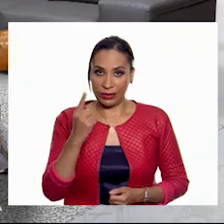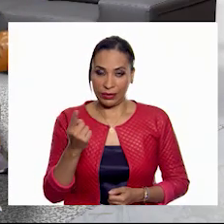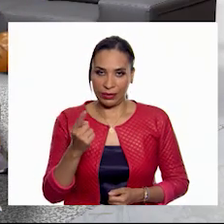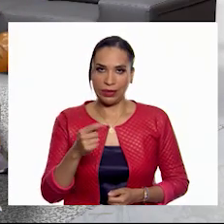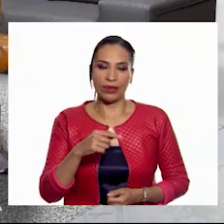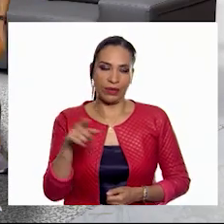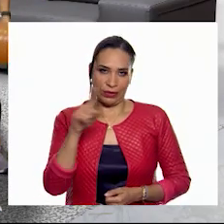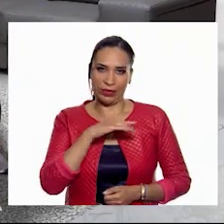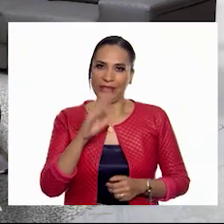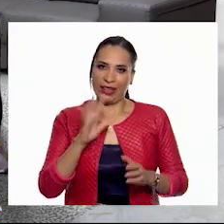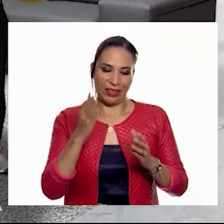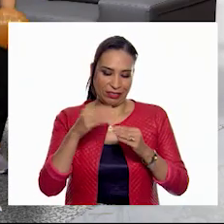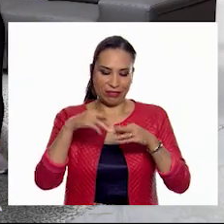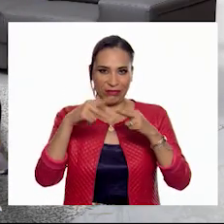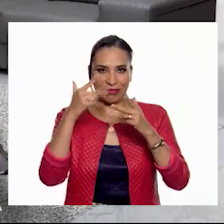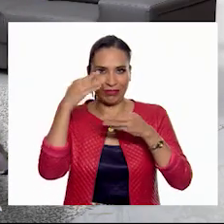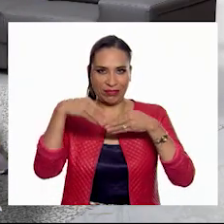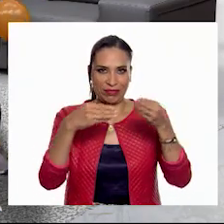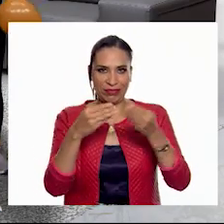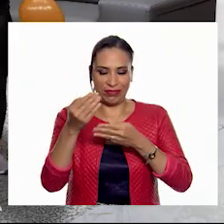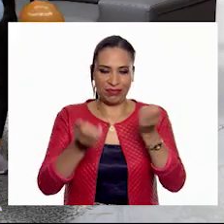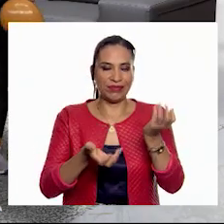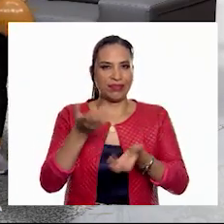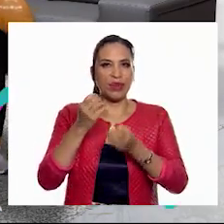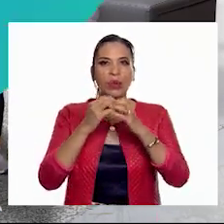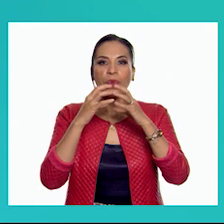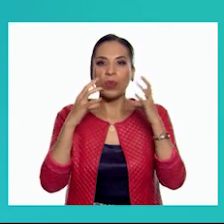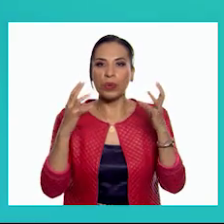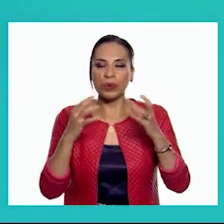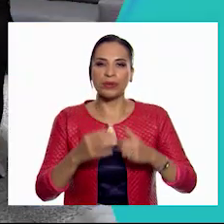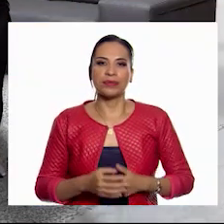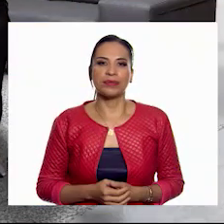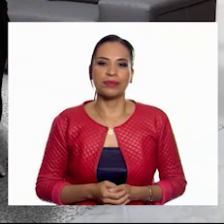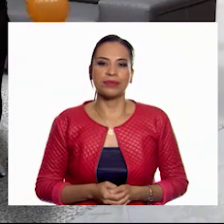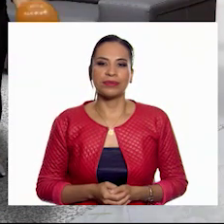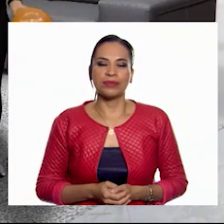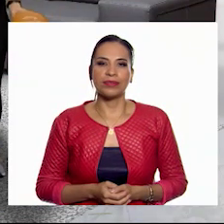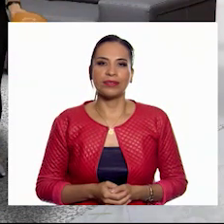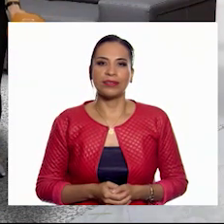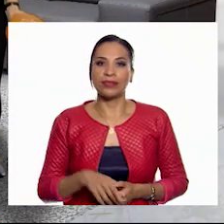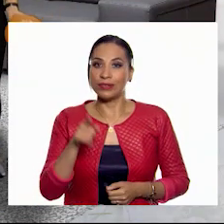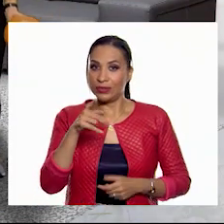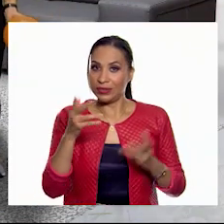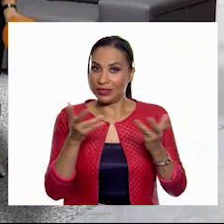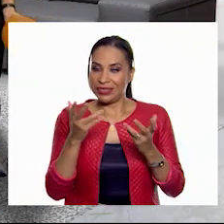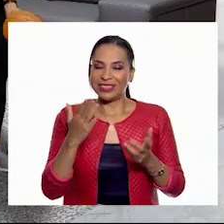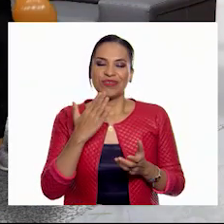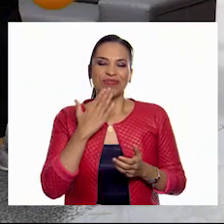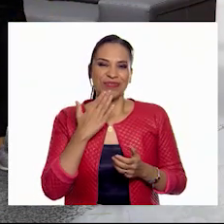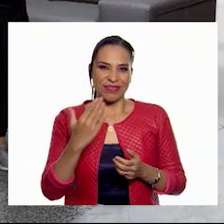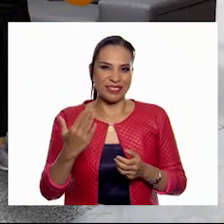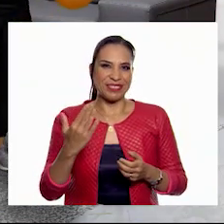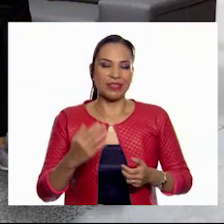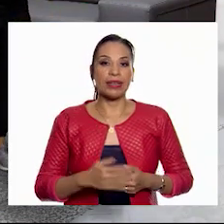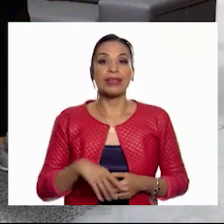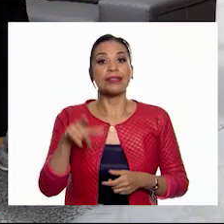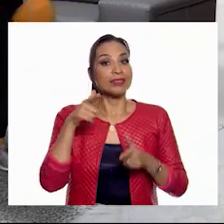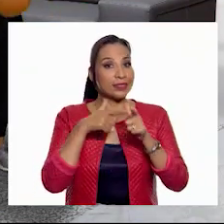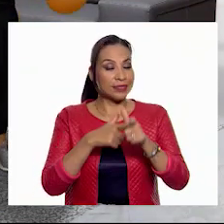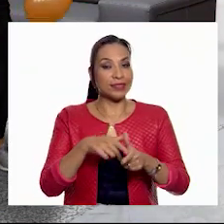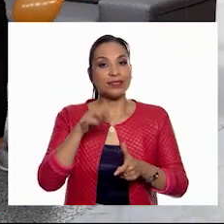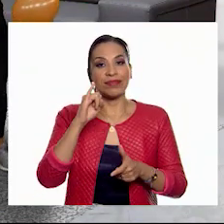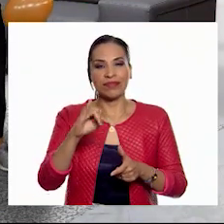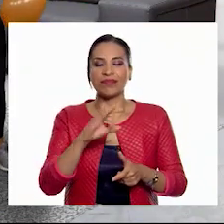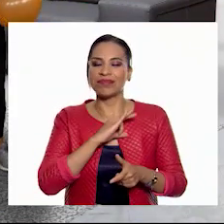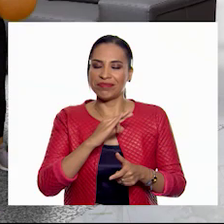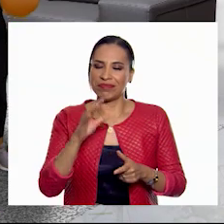nosotros armamos el rompecabezas mientras manipulábamos los globos, ¿eh? Lo estás haciendo muy bien. Si seguimos así,